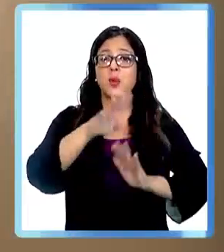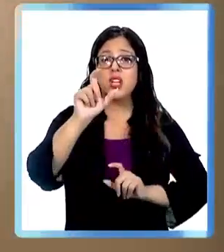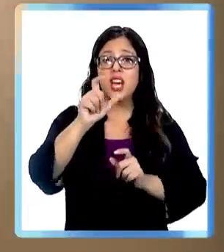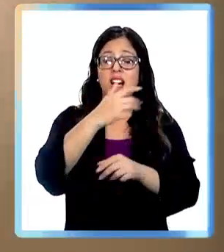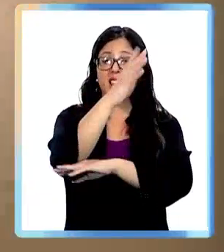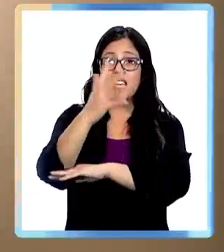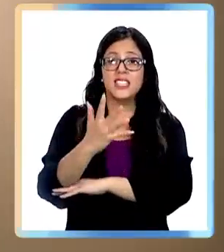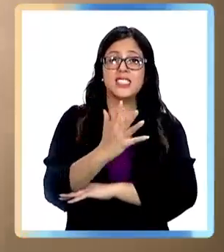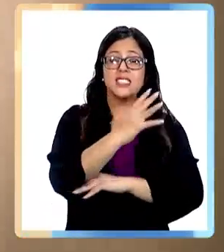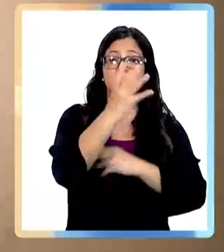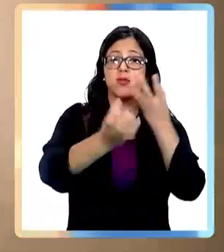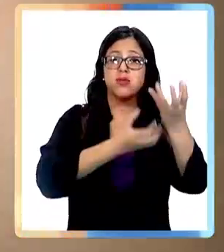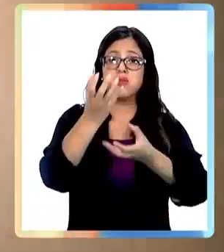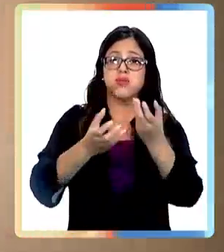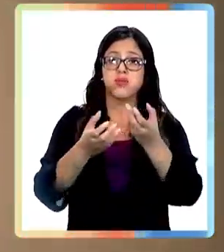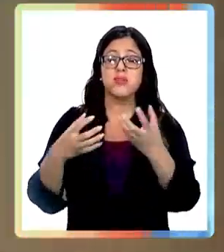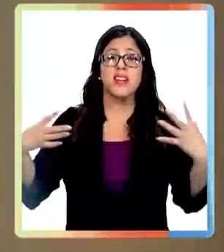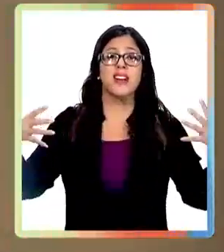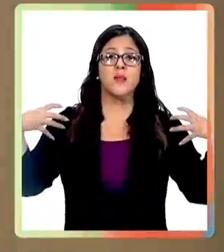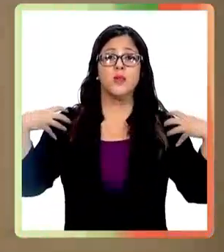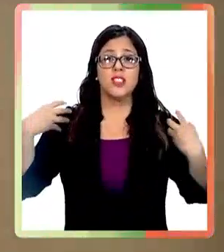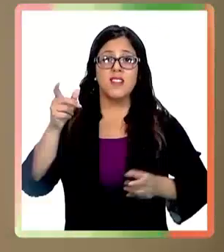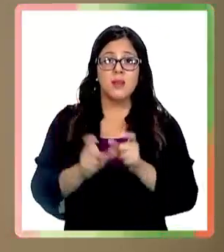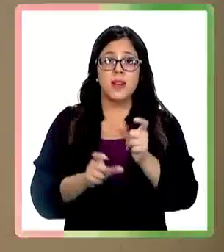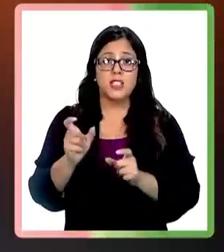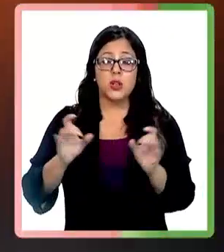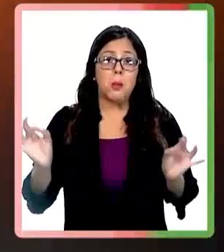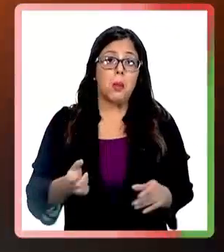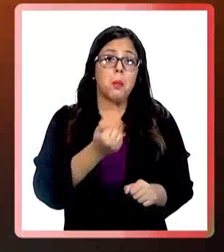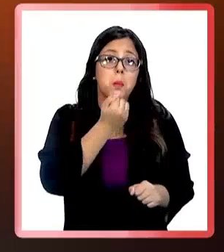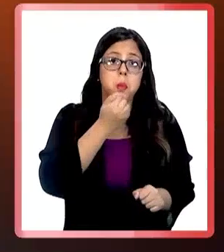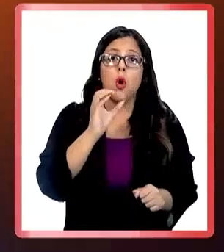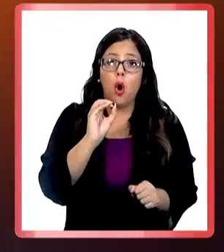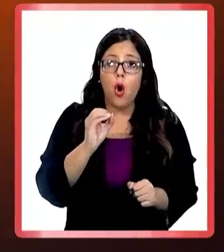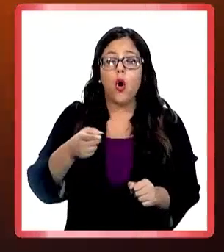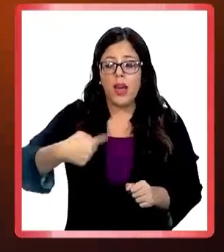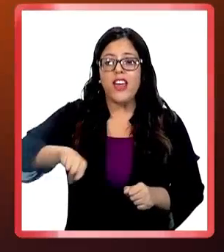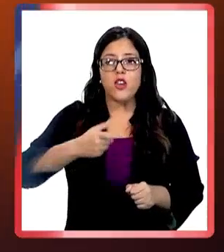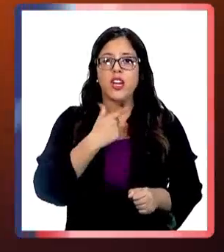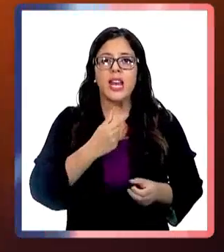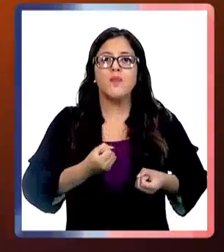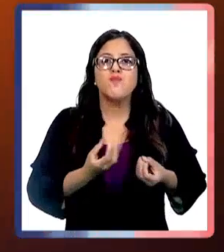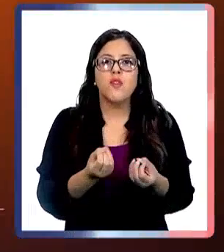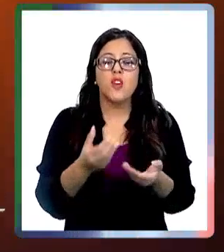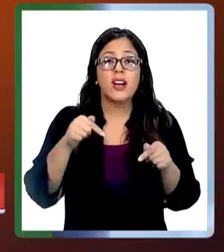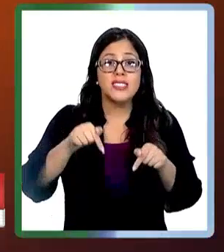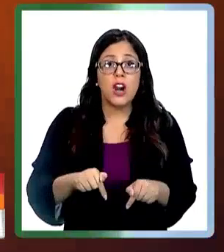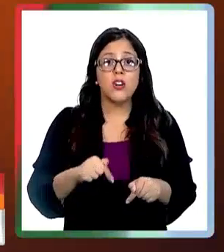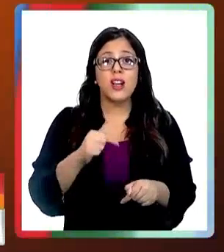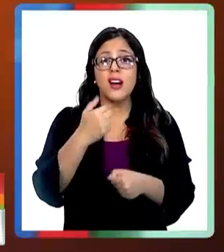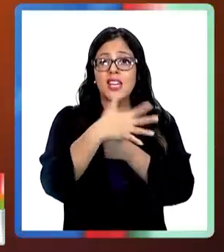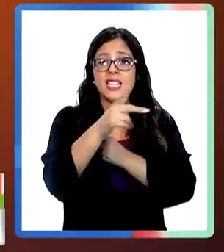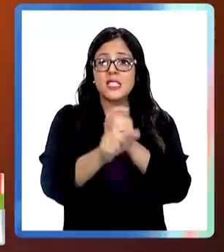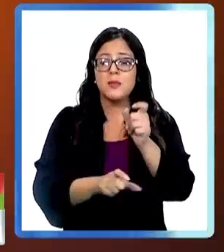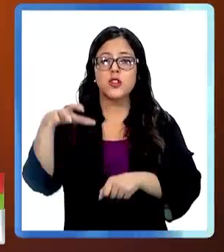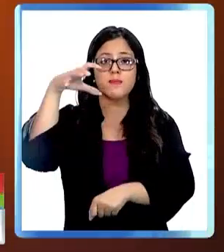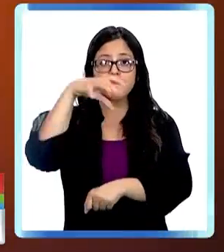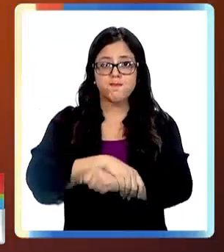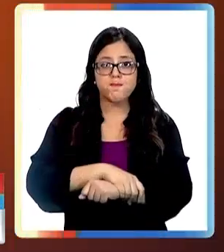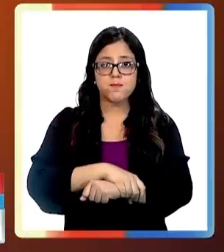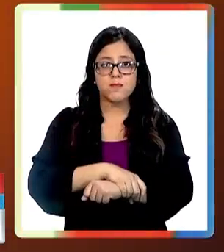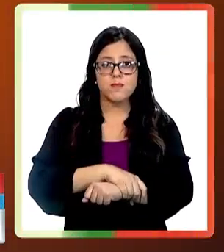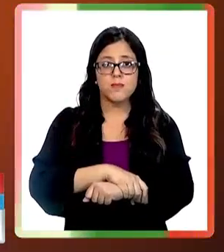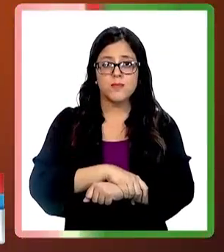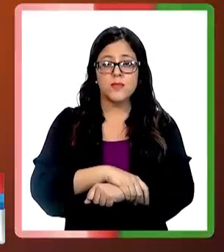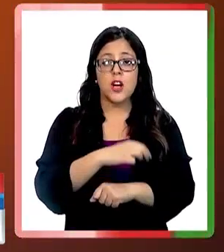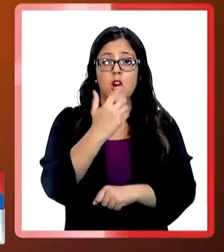La mayoría de los incendios forestales comienzan por acciones humanas, ya sea por negligencia o intencionalmente. Y hasta ahora, 15